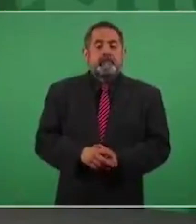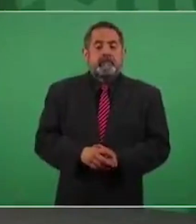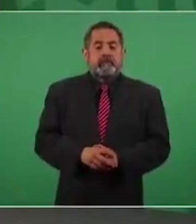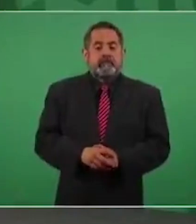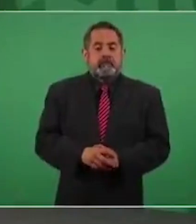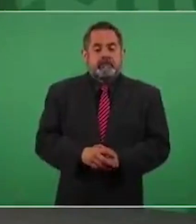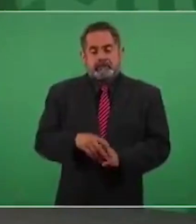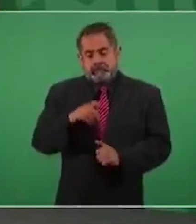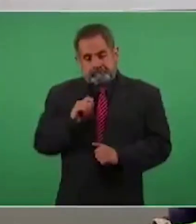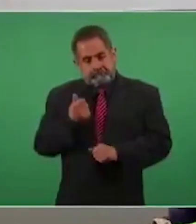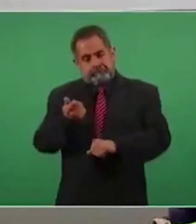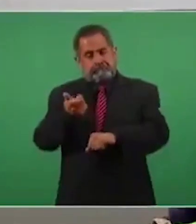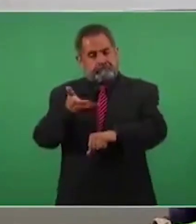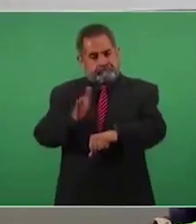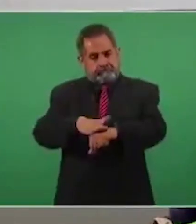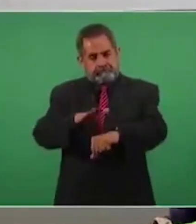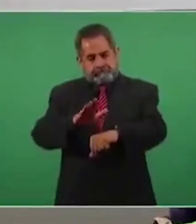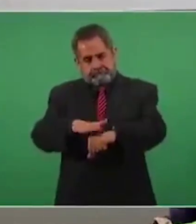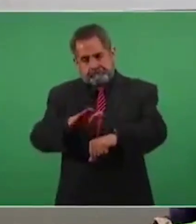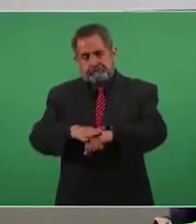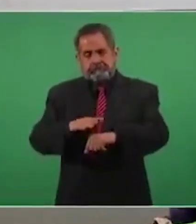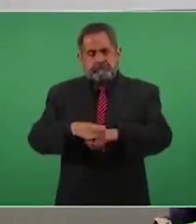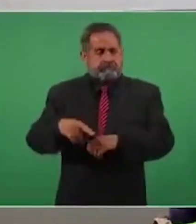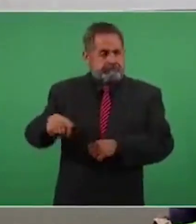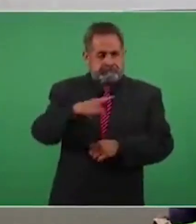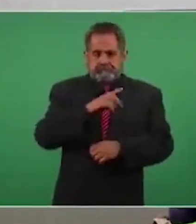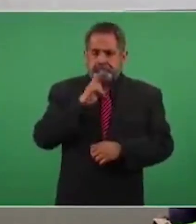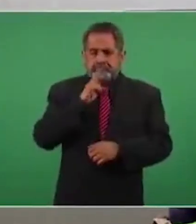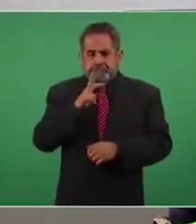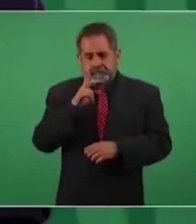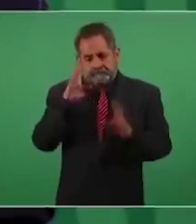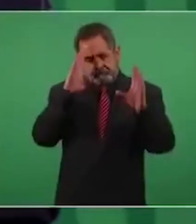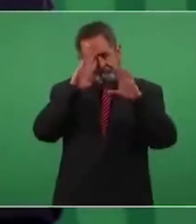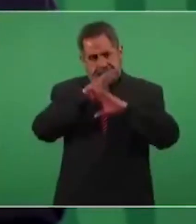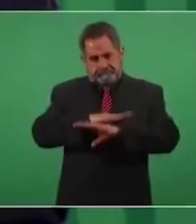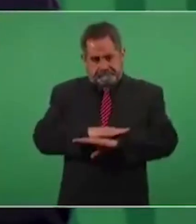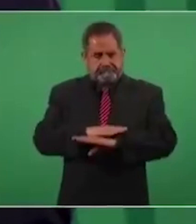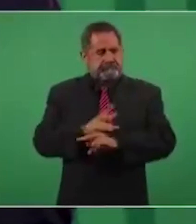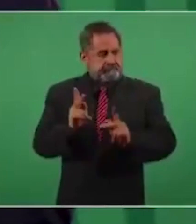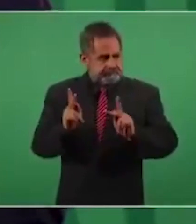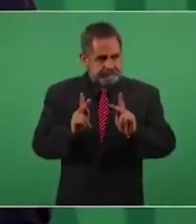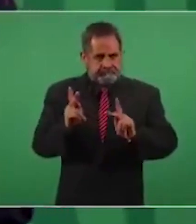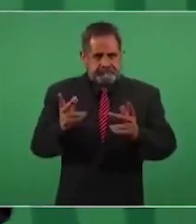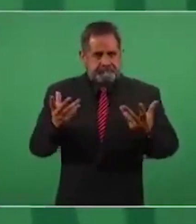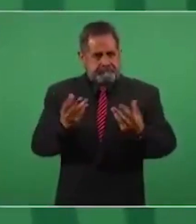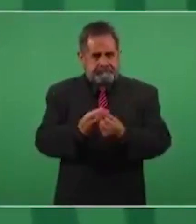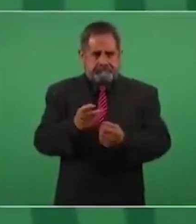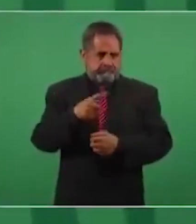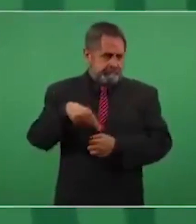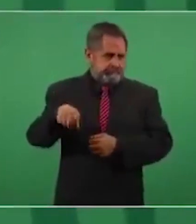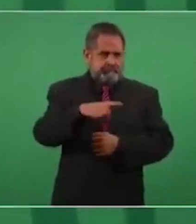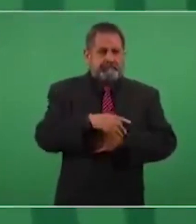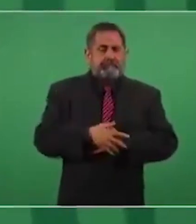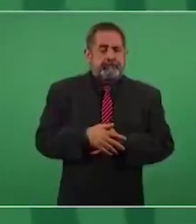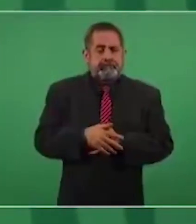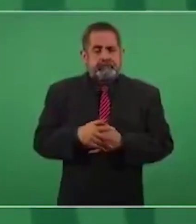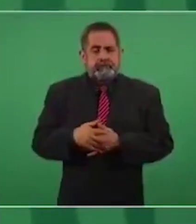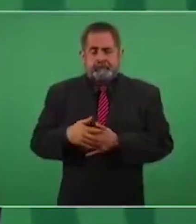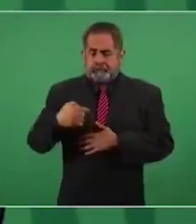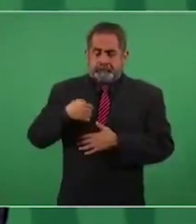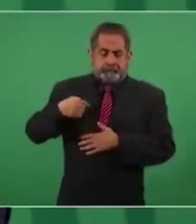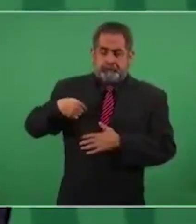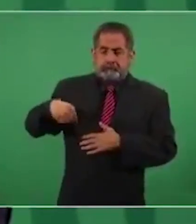El presidente Andrés Manuel López Obrador informó sobre el día en el que se vacunará contra el COVID-19 y qué vacuna usará para el